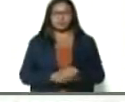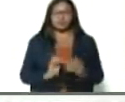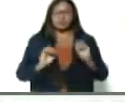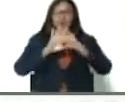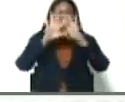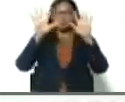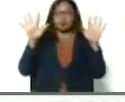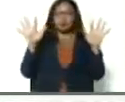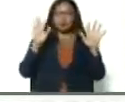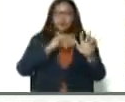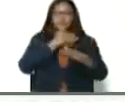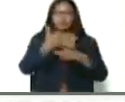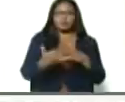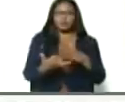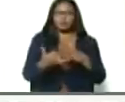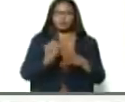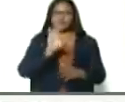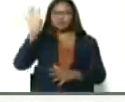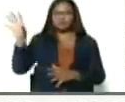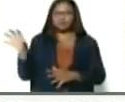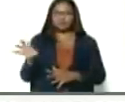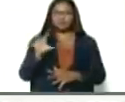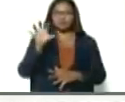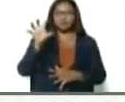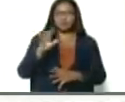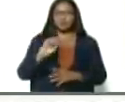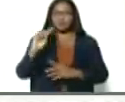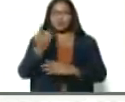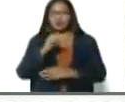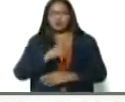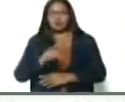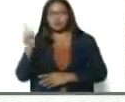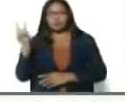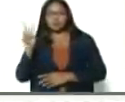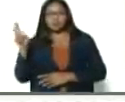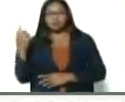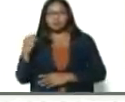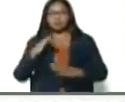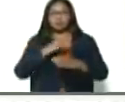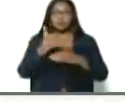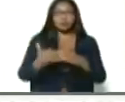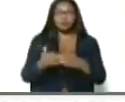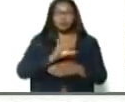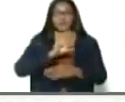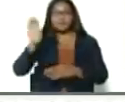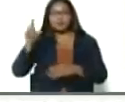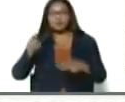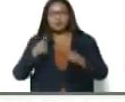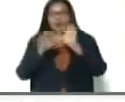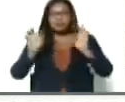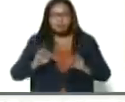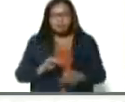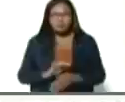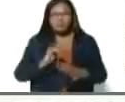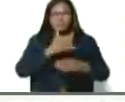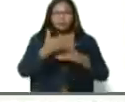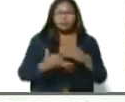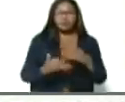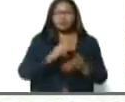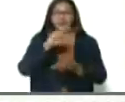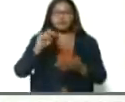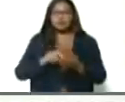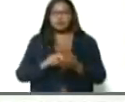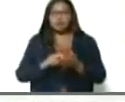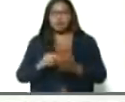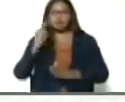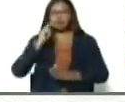muy claro el proyecto de país. Somos los únicos en Venezuela que tenemos un proyecto de país, el Proyecto Nacional Simón Bolívar,